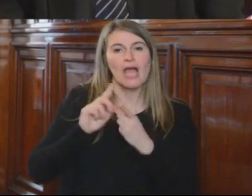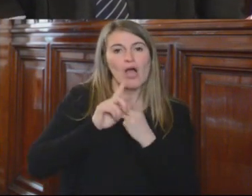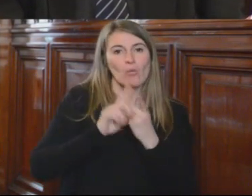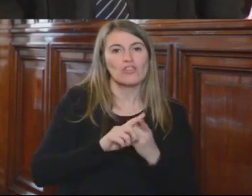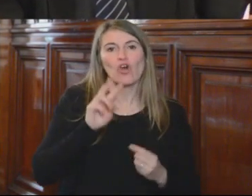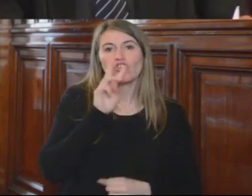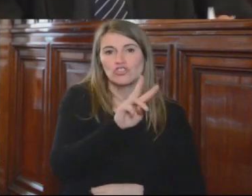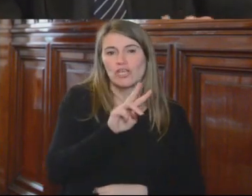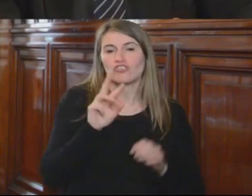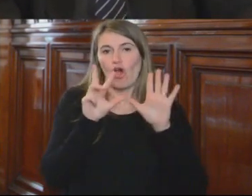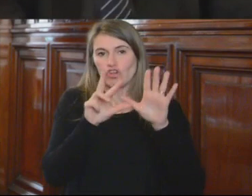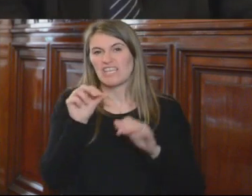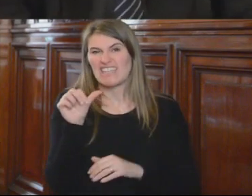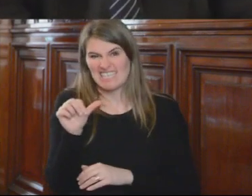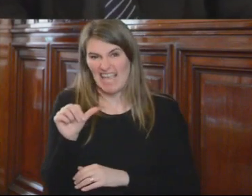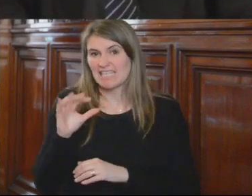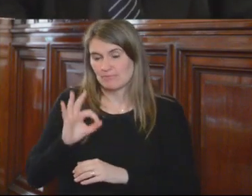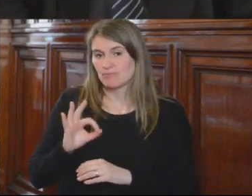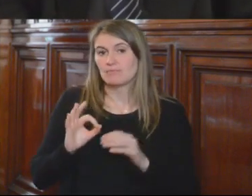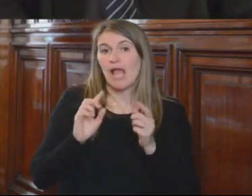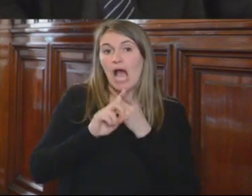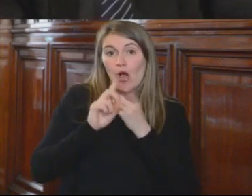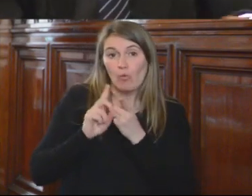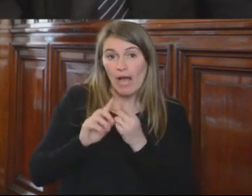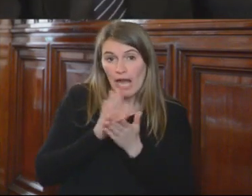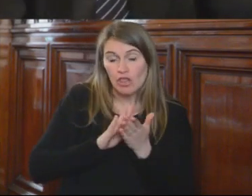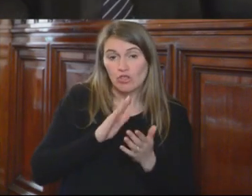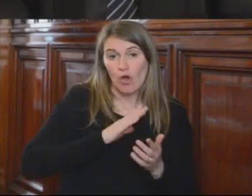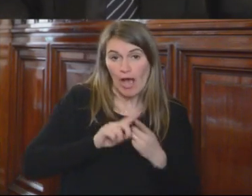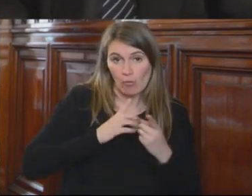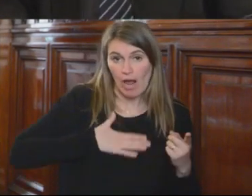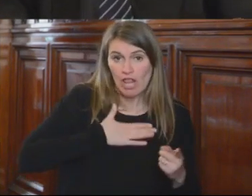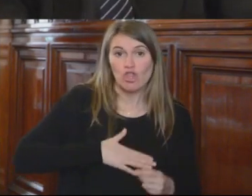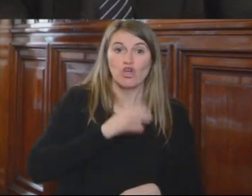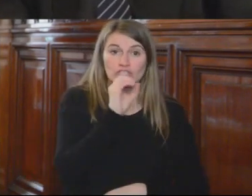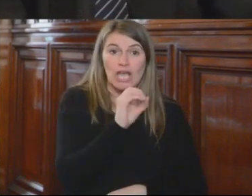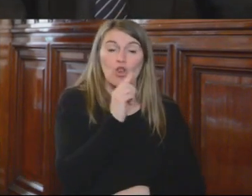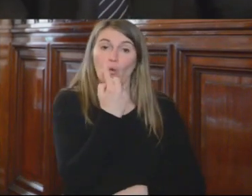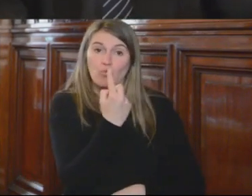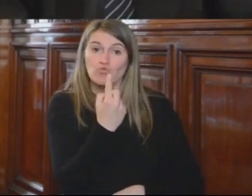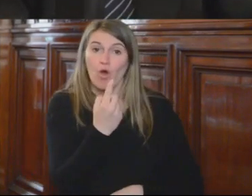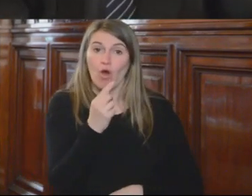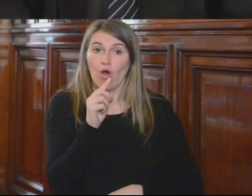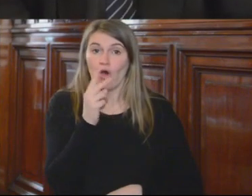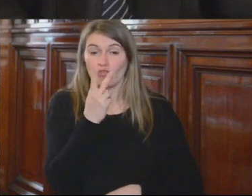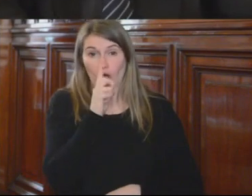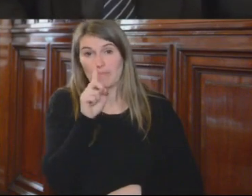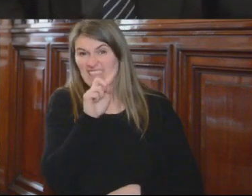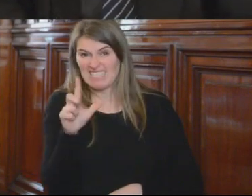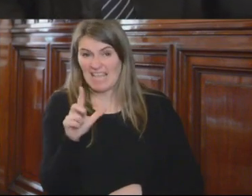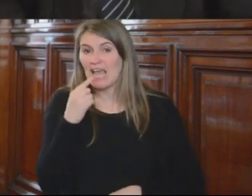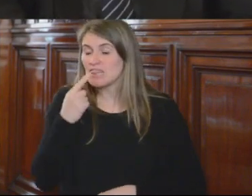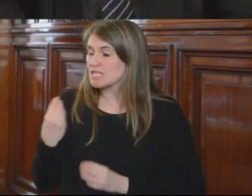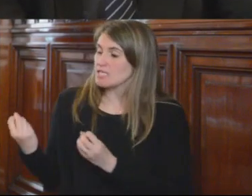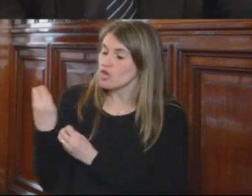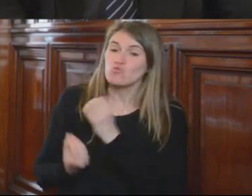-2014, modificado por el acuerdo 01-19 del 2017, dispone de designar jueces